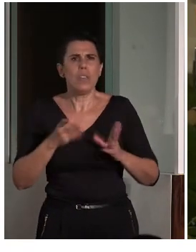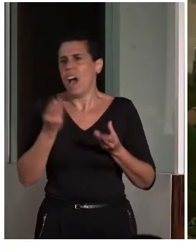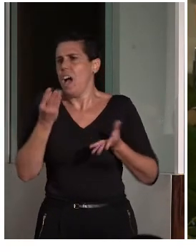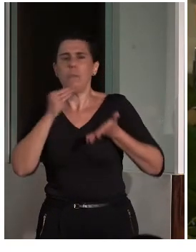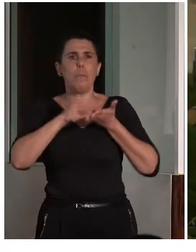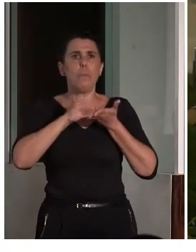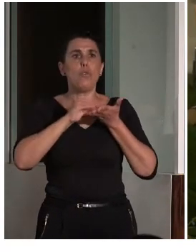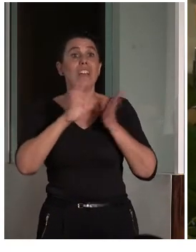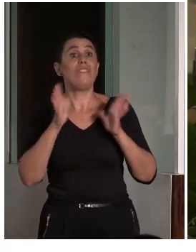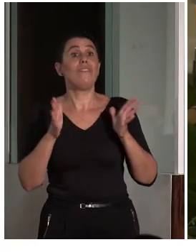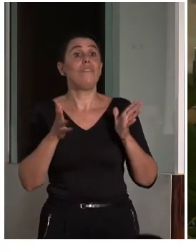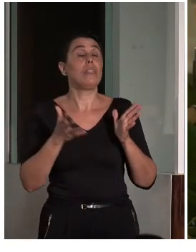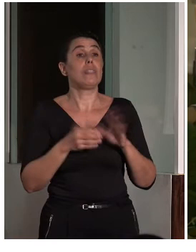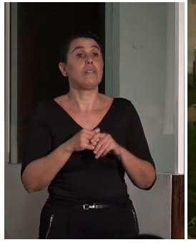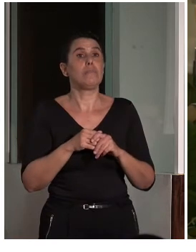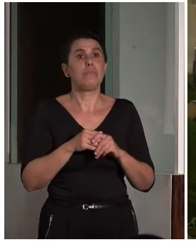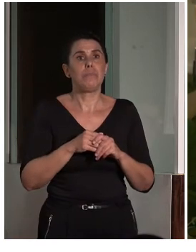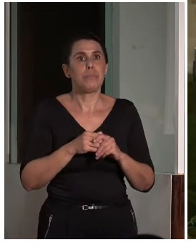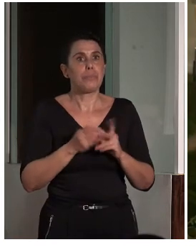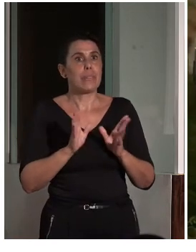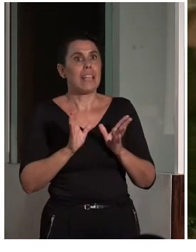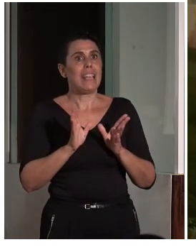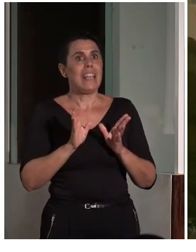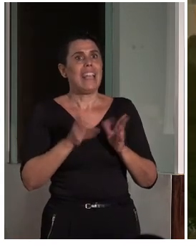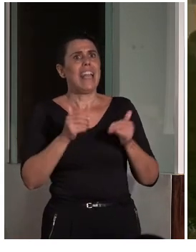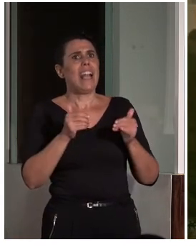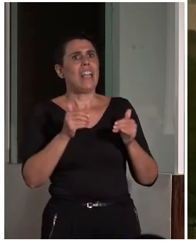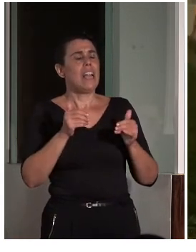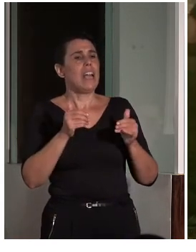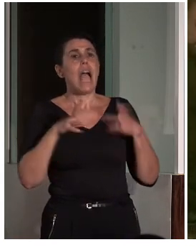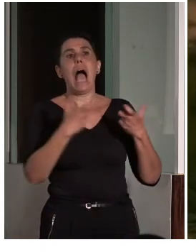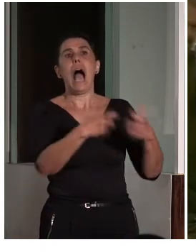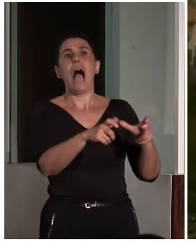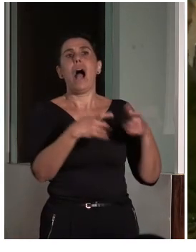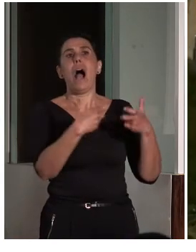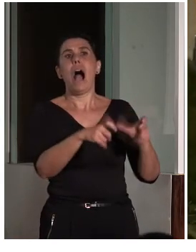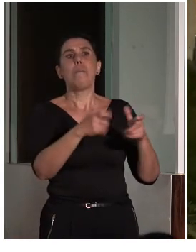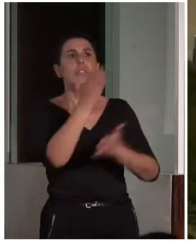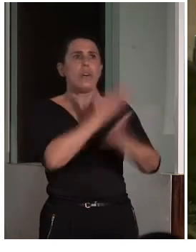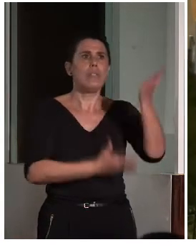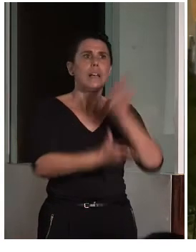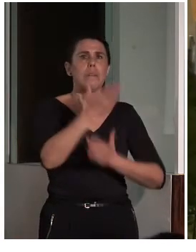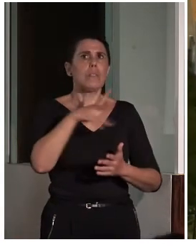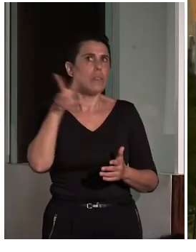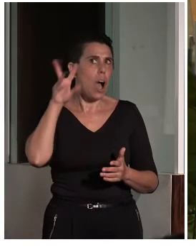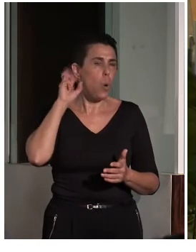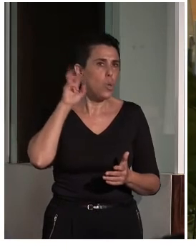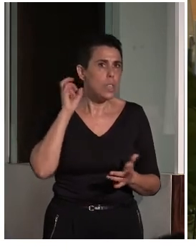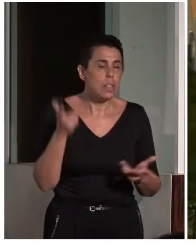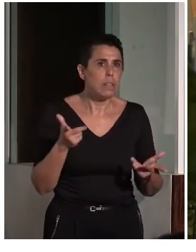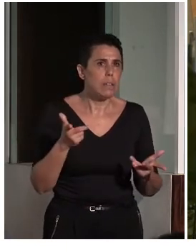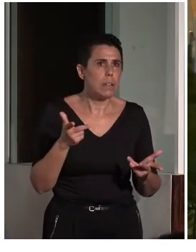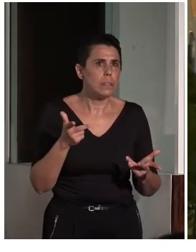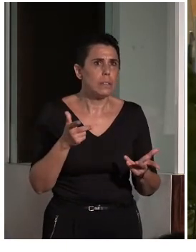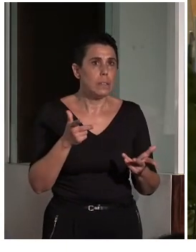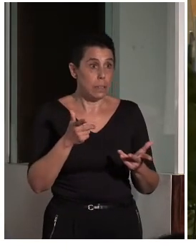en el ámbito de la discapacidad auditiva, básicamente, o de la accesibilidad en el ámbito de la discapacidad auditiva,